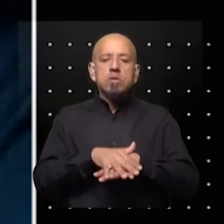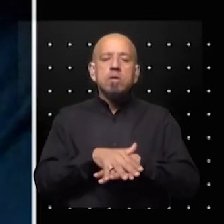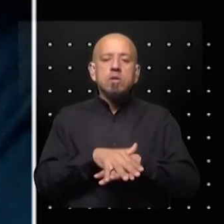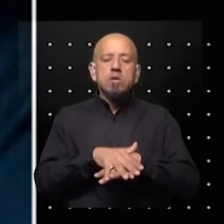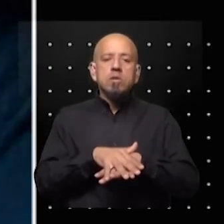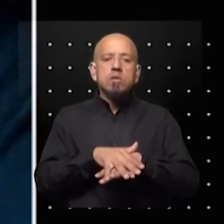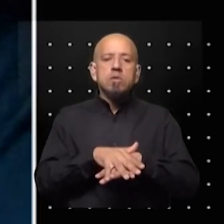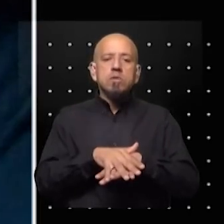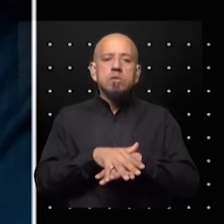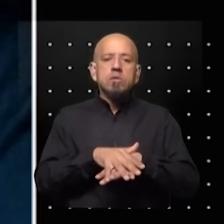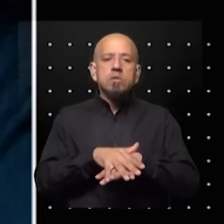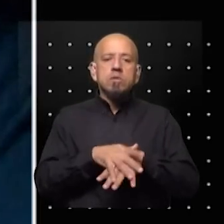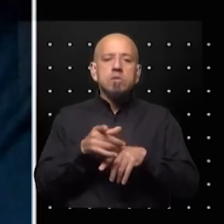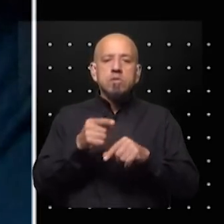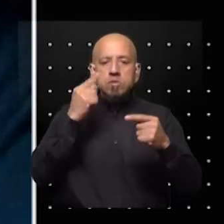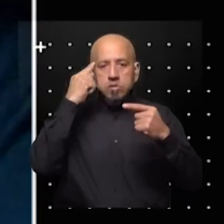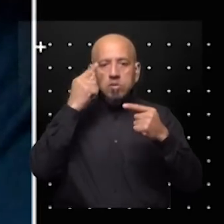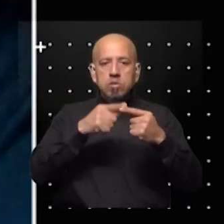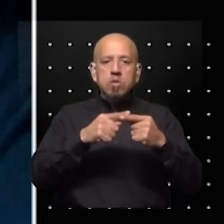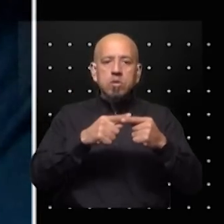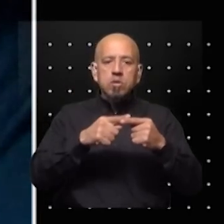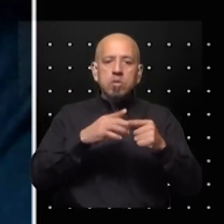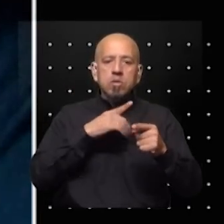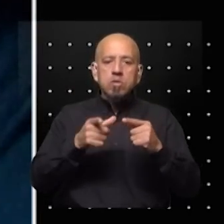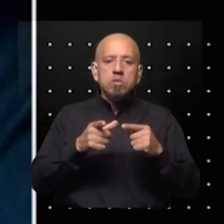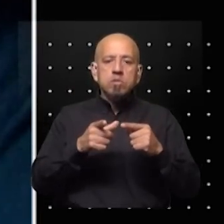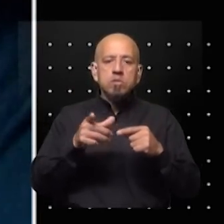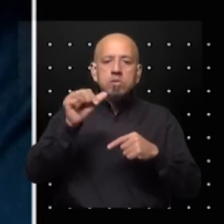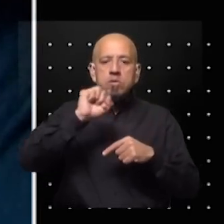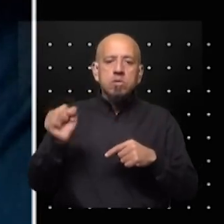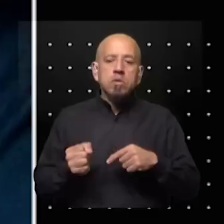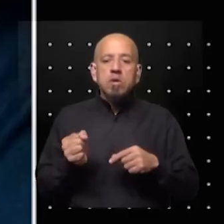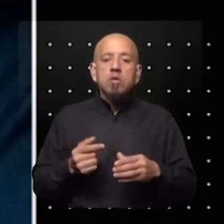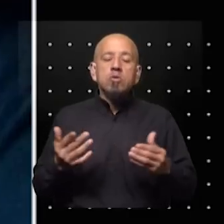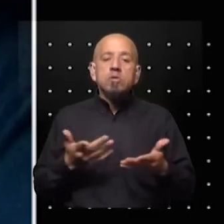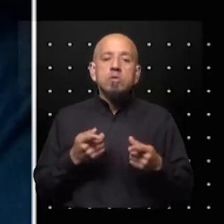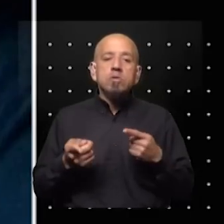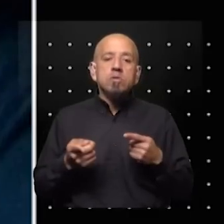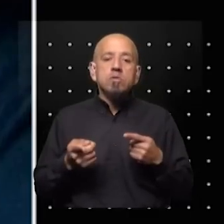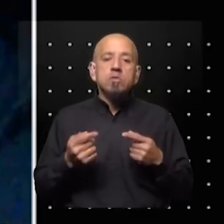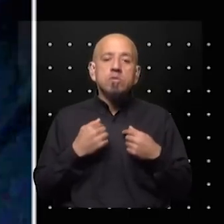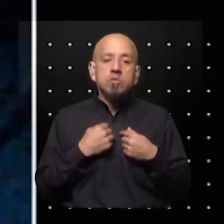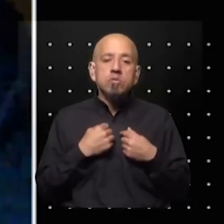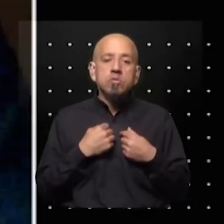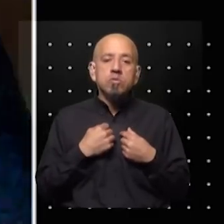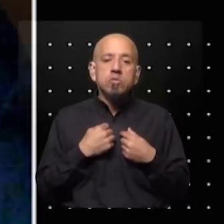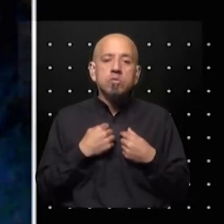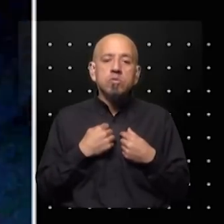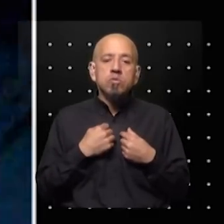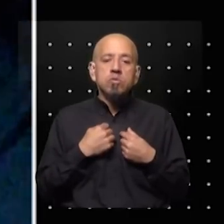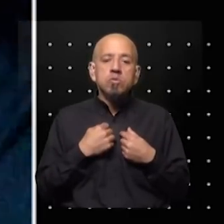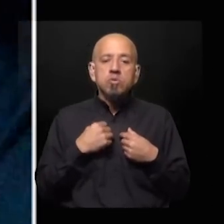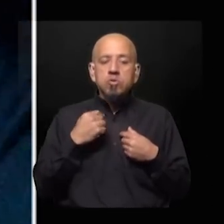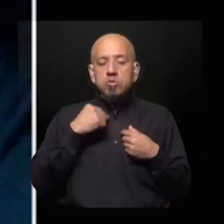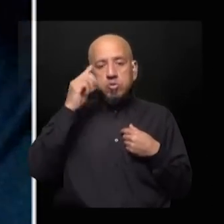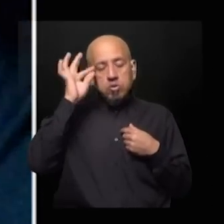los objetivos que habían conseguido los países africanos recientemente, y yo soy bastante más crítico, ¿no? Creo que